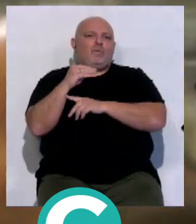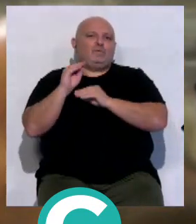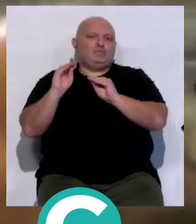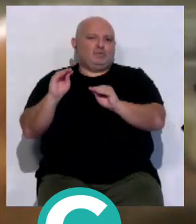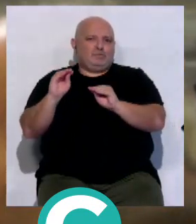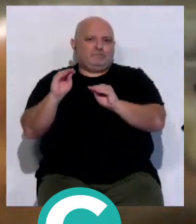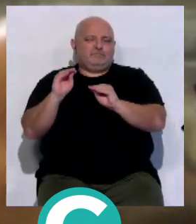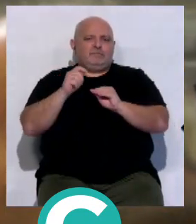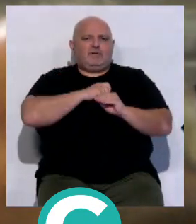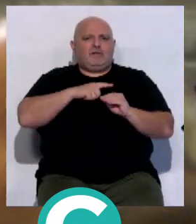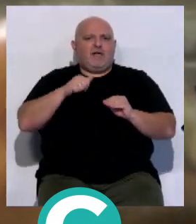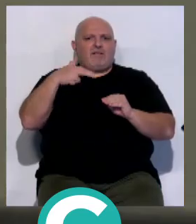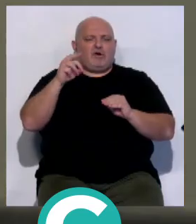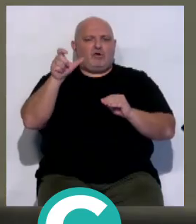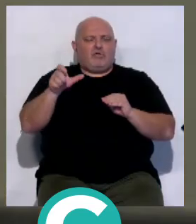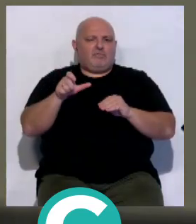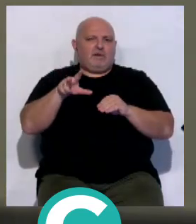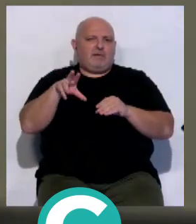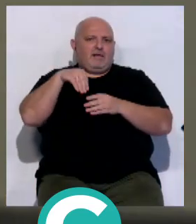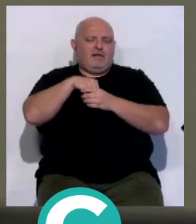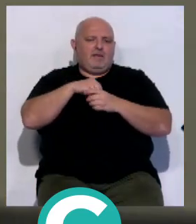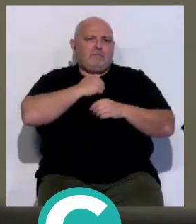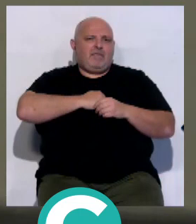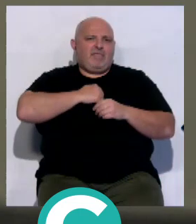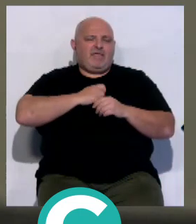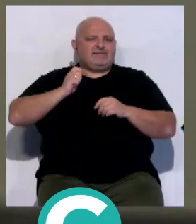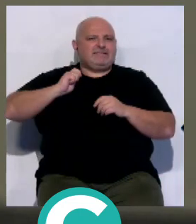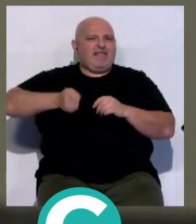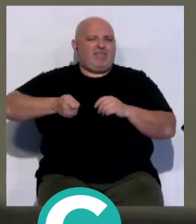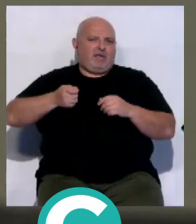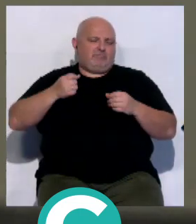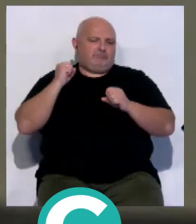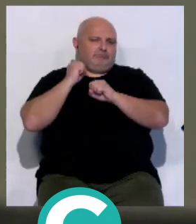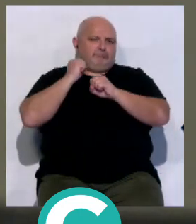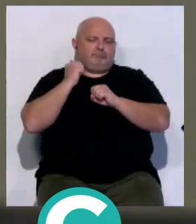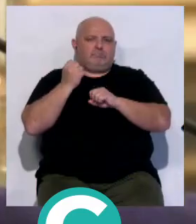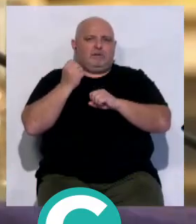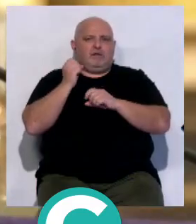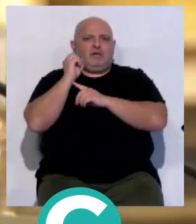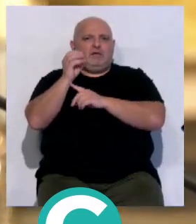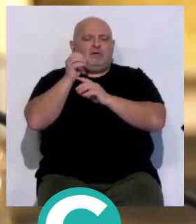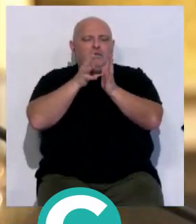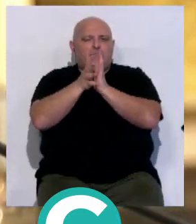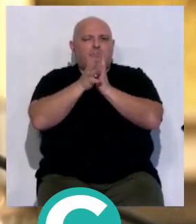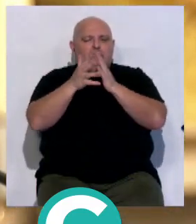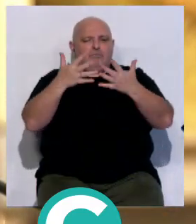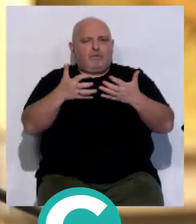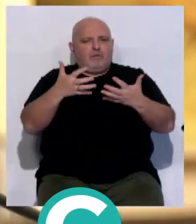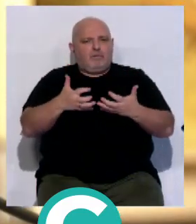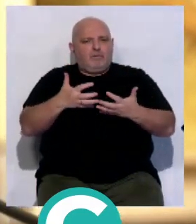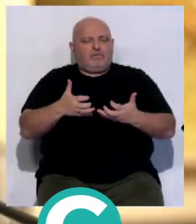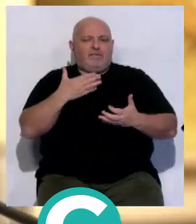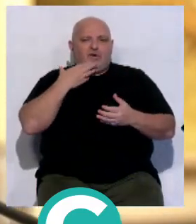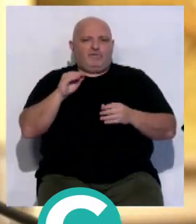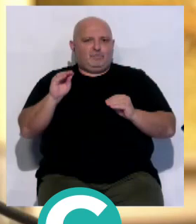cofrade. El gaditano Álvaro Lande, hermano de la piedad y de sentencia, fue el encargado de exaltar la Semana Santa desde la perspectiva de los